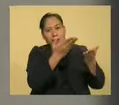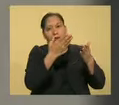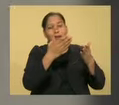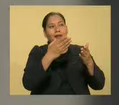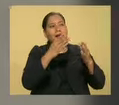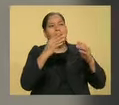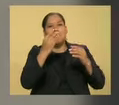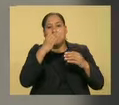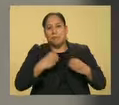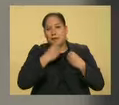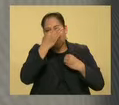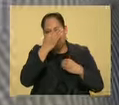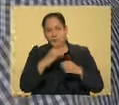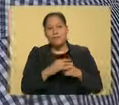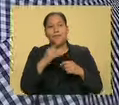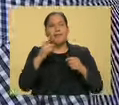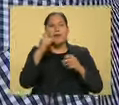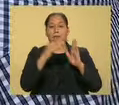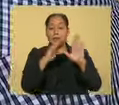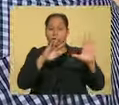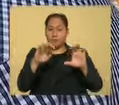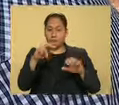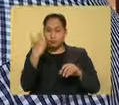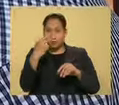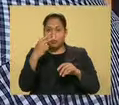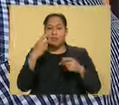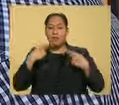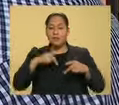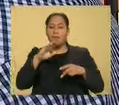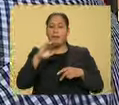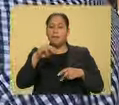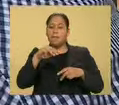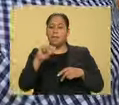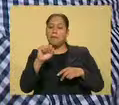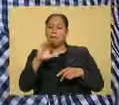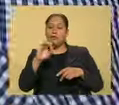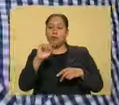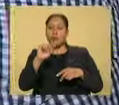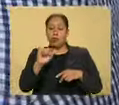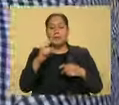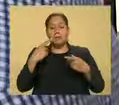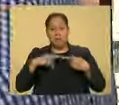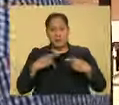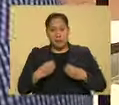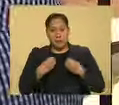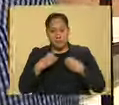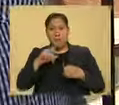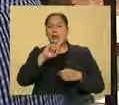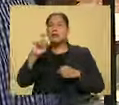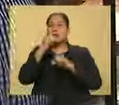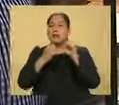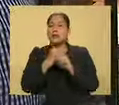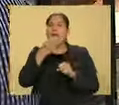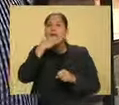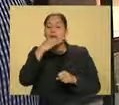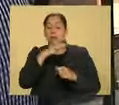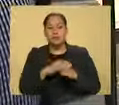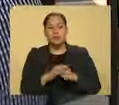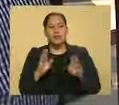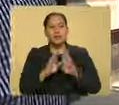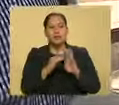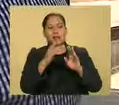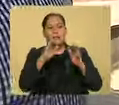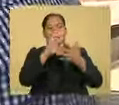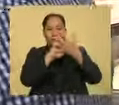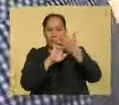-2013. Los habitantes de este edificio celebran su centenario. Es más, vemos a la entrada lo que llamamos el Cubo del